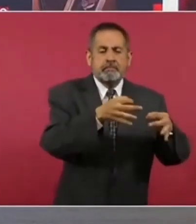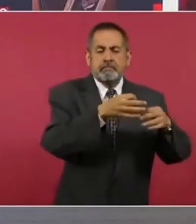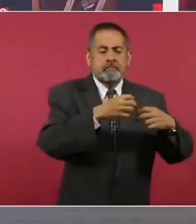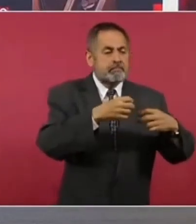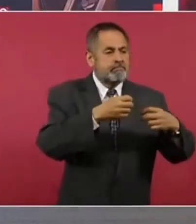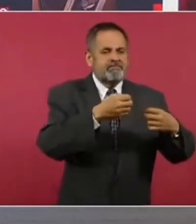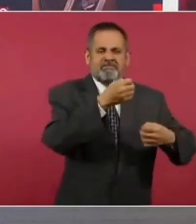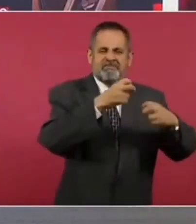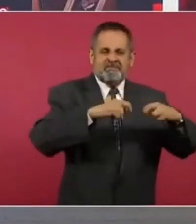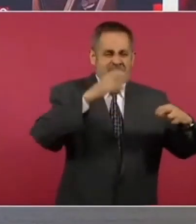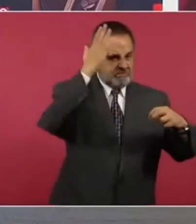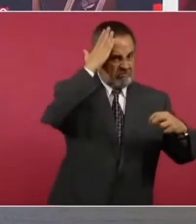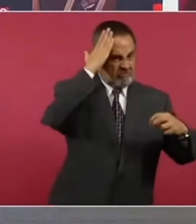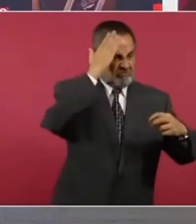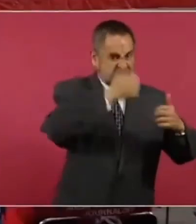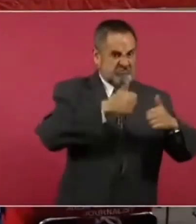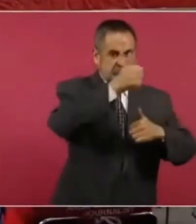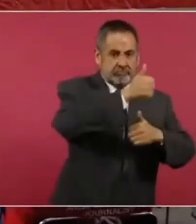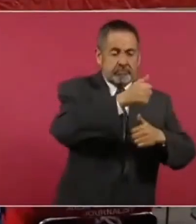popularmente